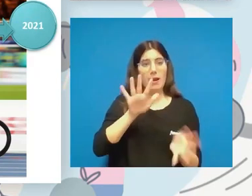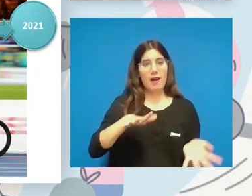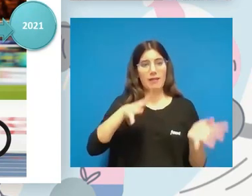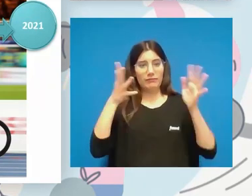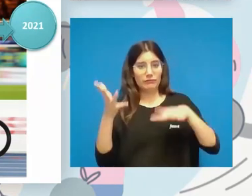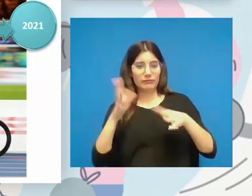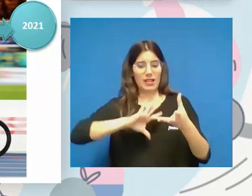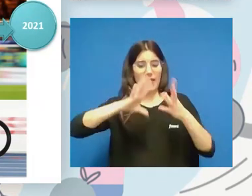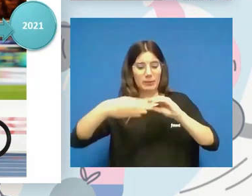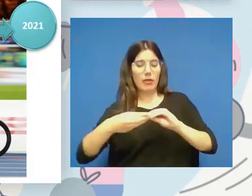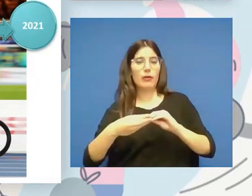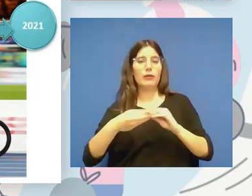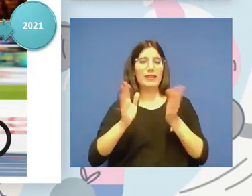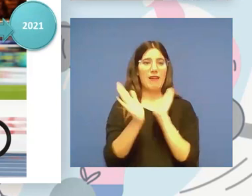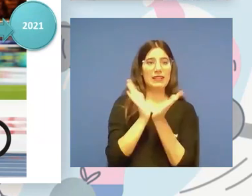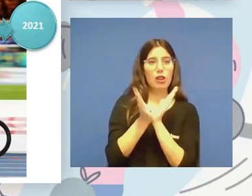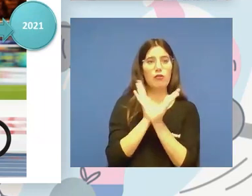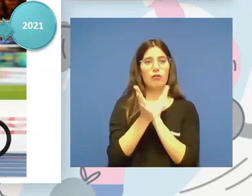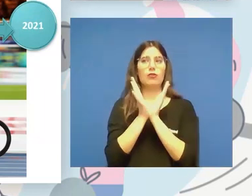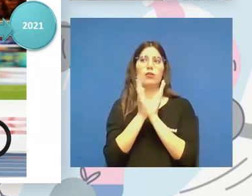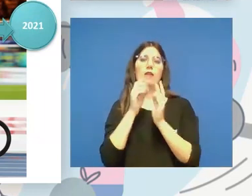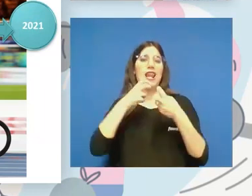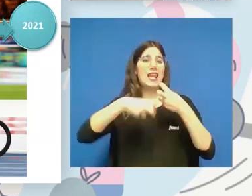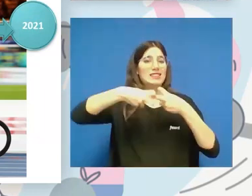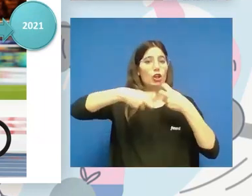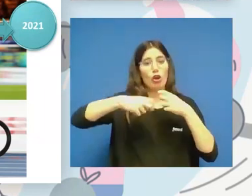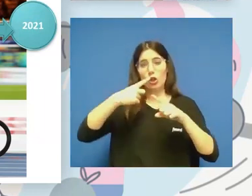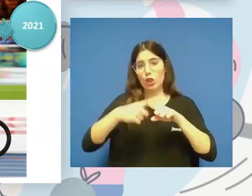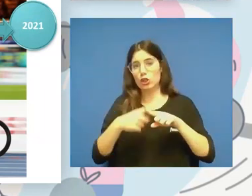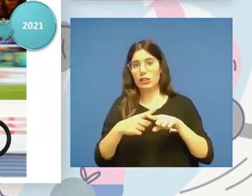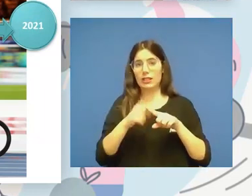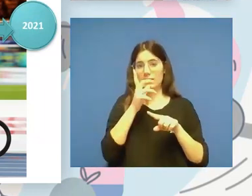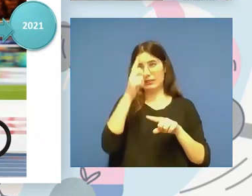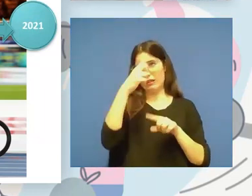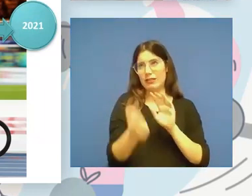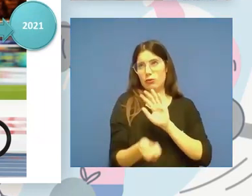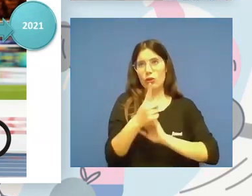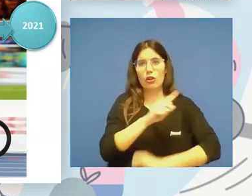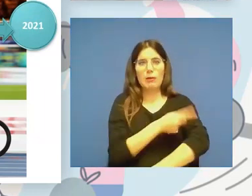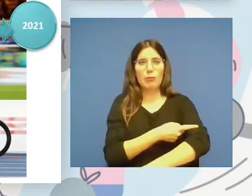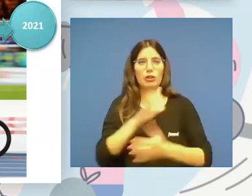readaptación de estados lesionales, sabemos cómo surgió el deporte paralímpico,